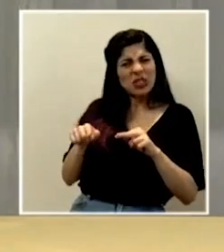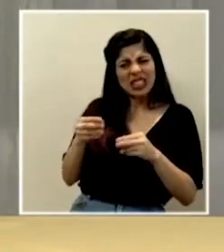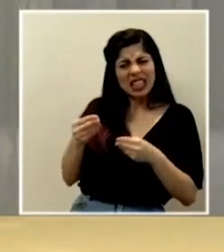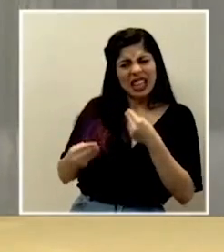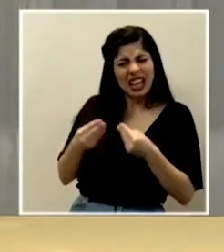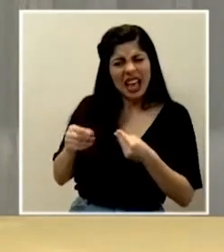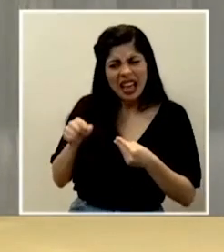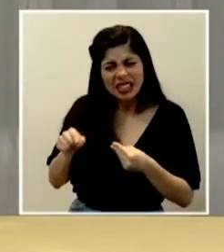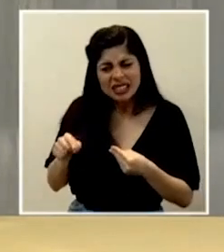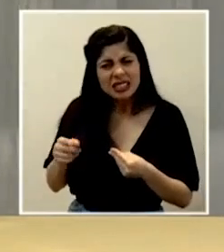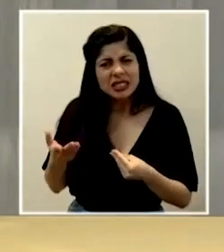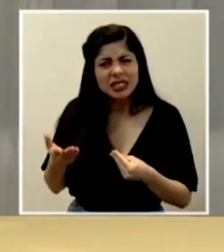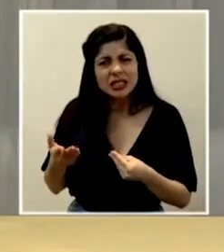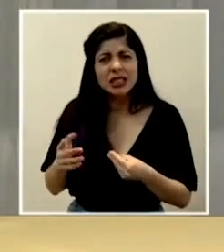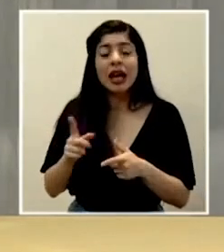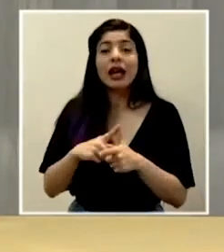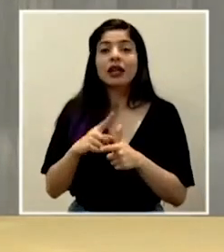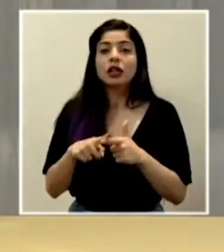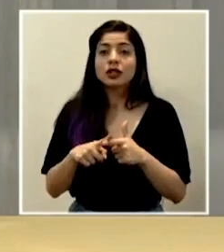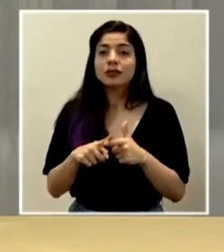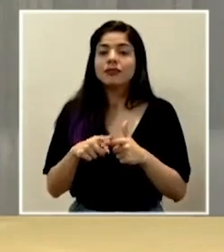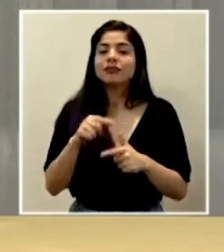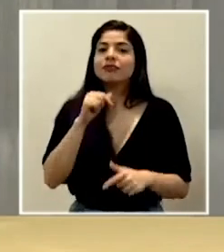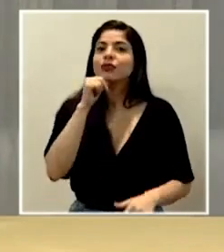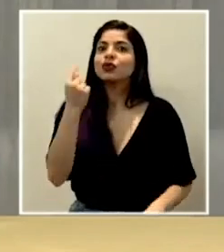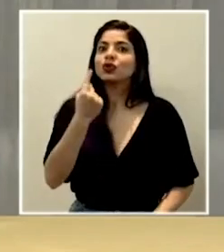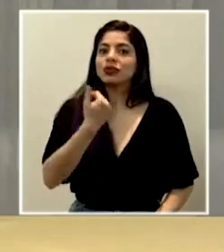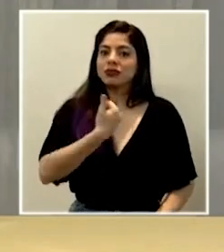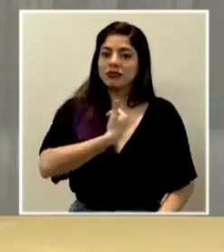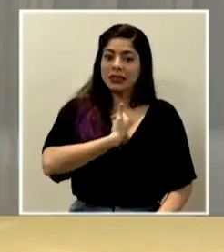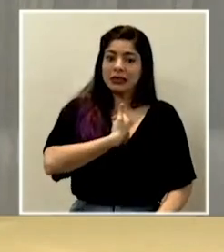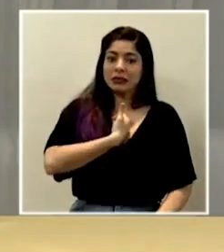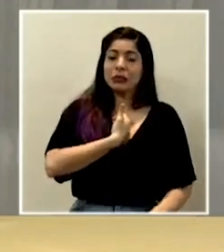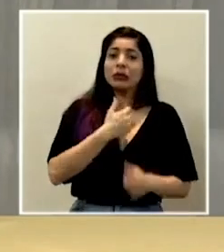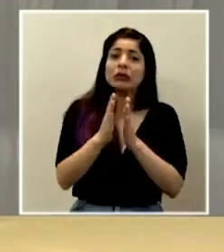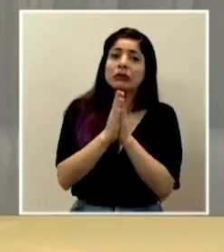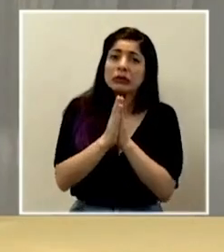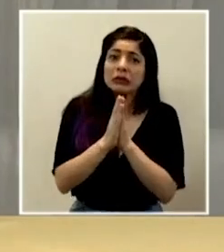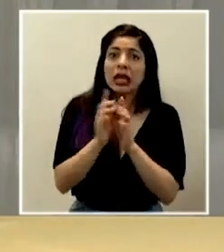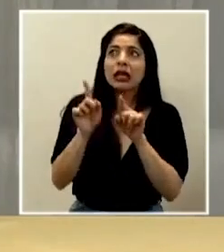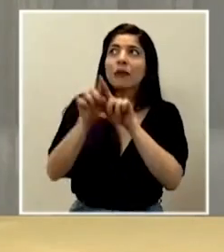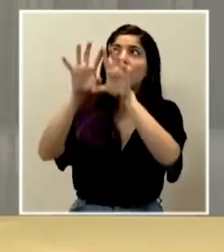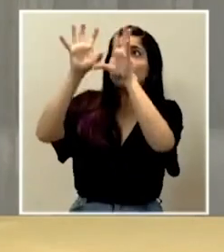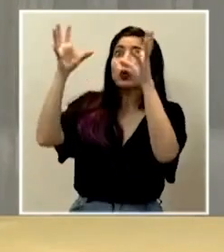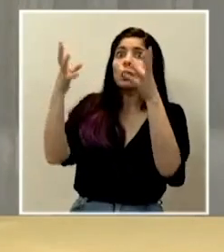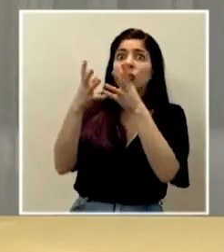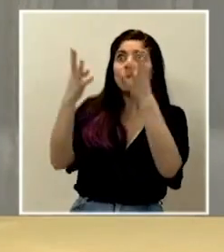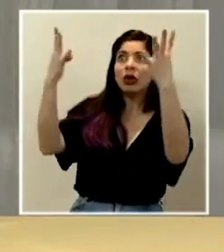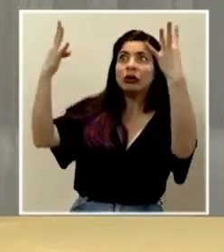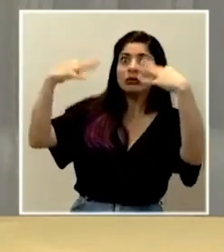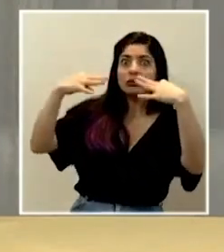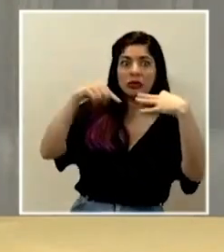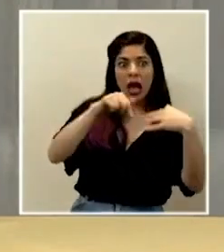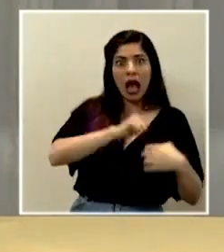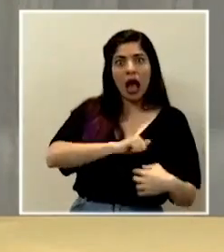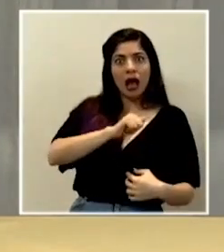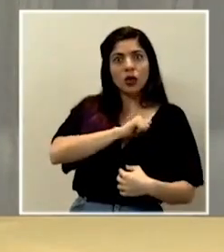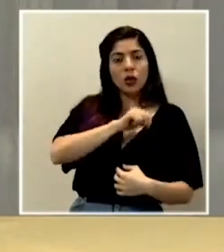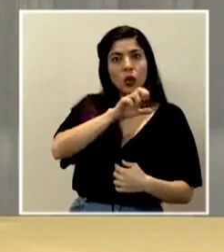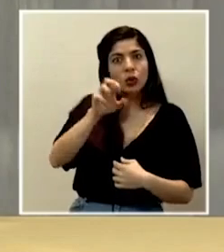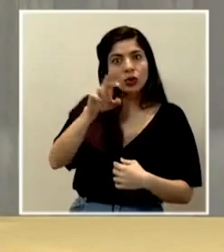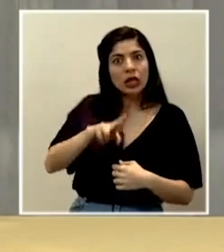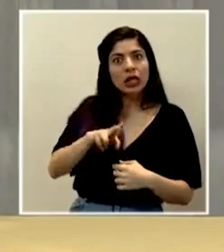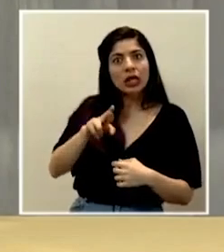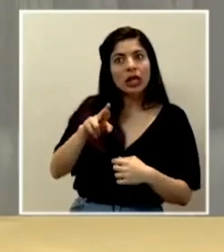Y entonces, no solamente es nosotros que estamos solicitándole eso, sino es todo el mundo que está justamente viendo ese comportamiento de Costa Rica